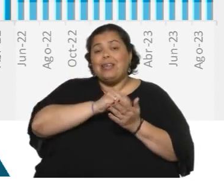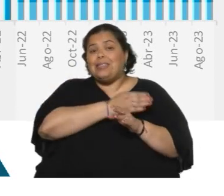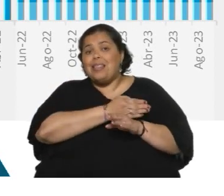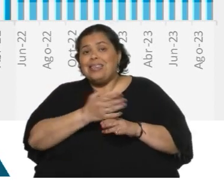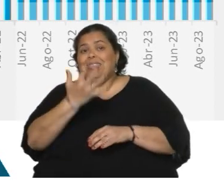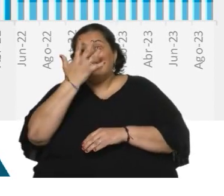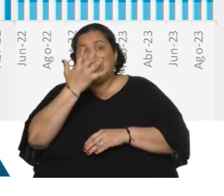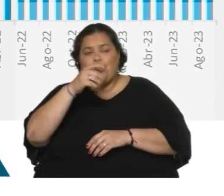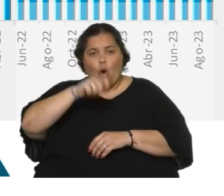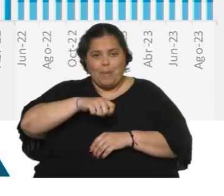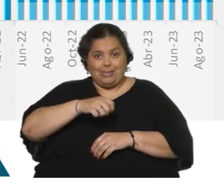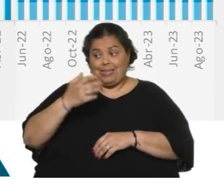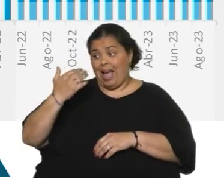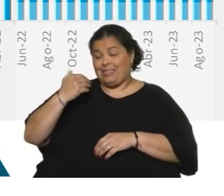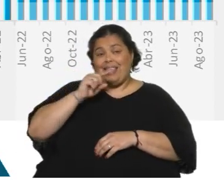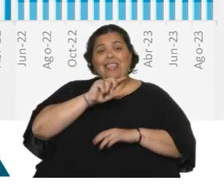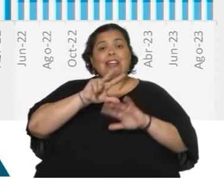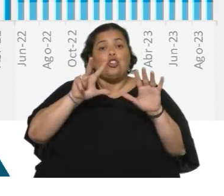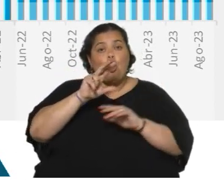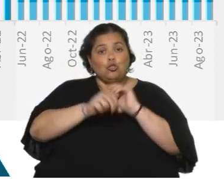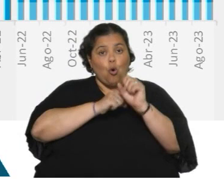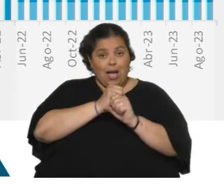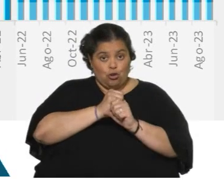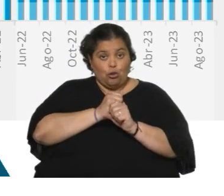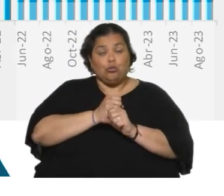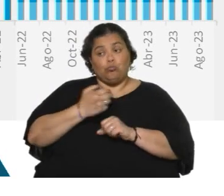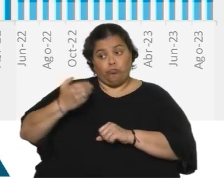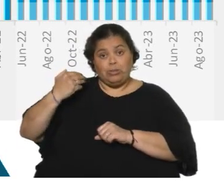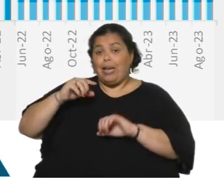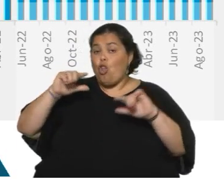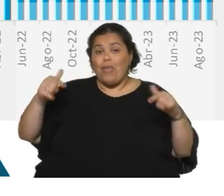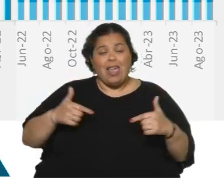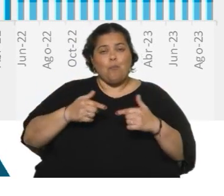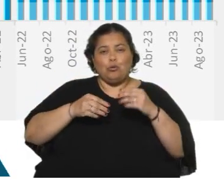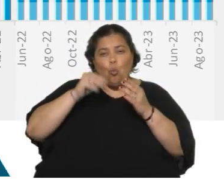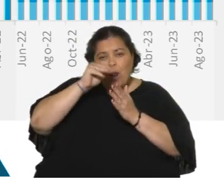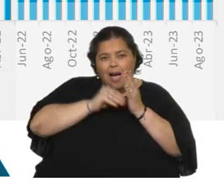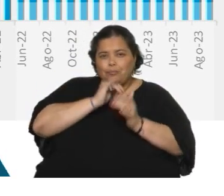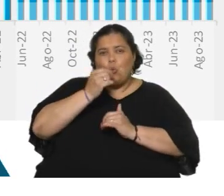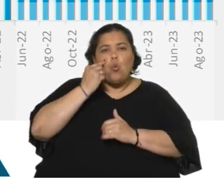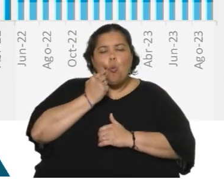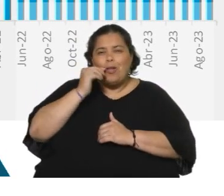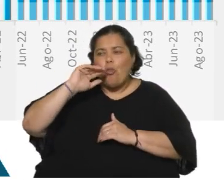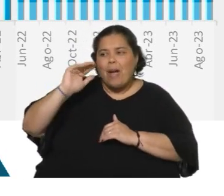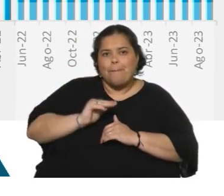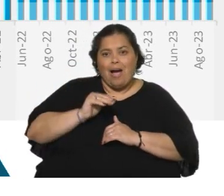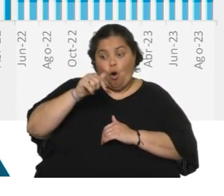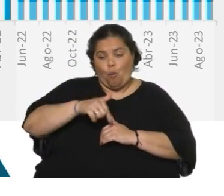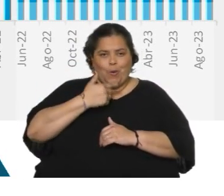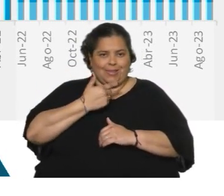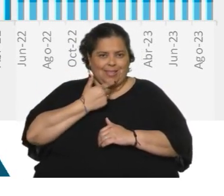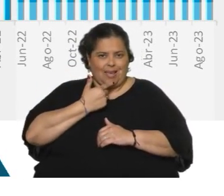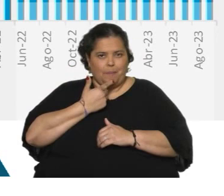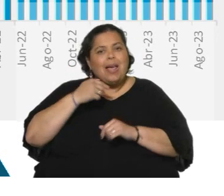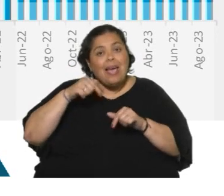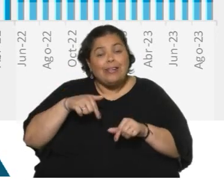Hace 18 años que no tenemos un dato de inflación acumulada a 12 meses tan bajo como es cerrado a septiembre. Y no es un